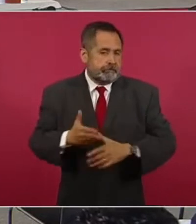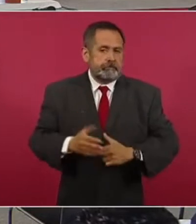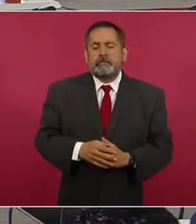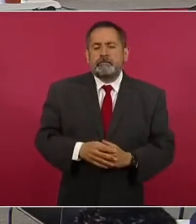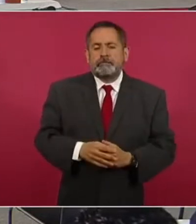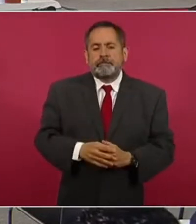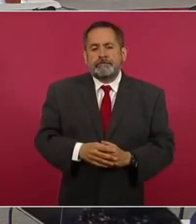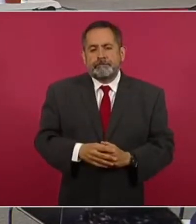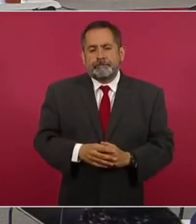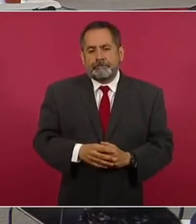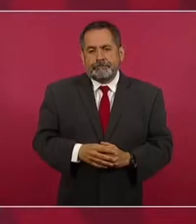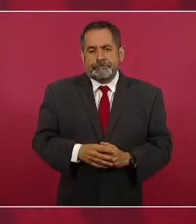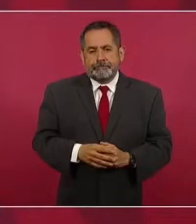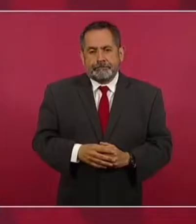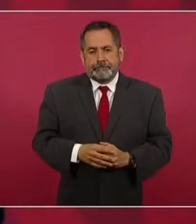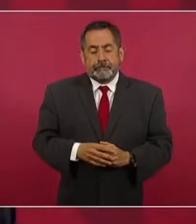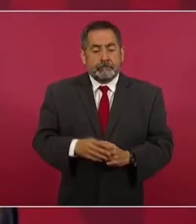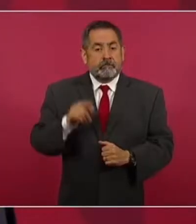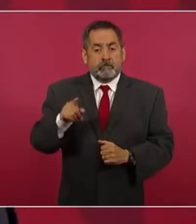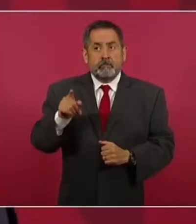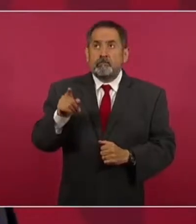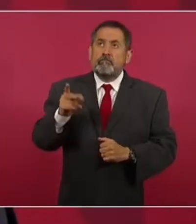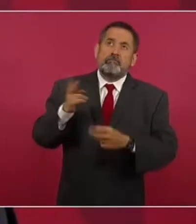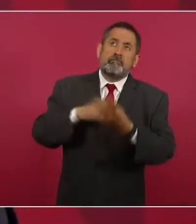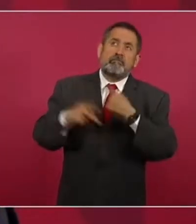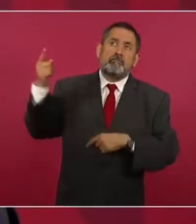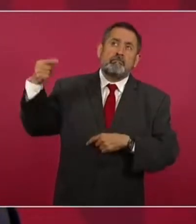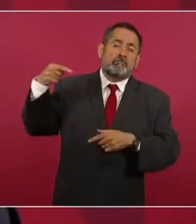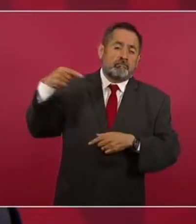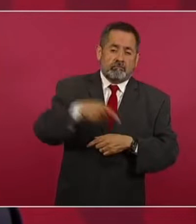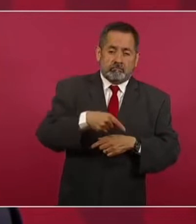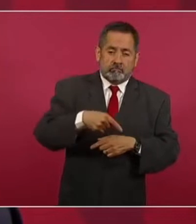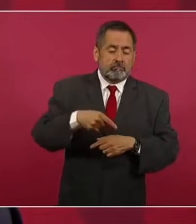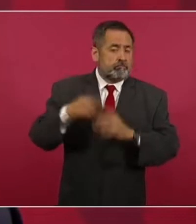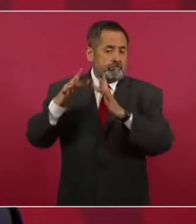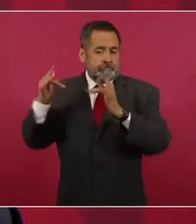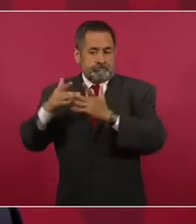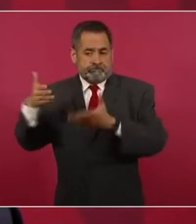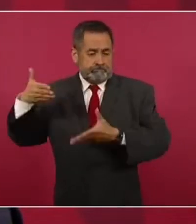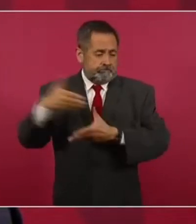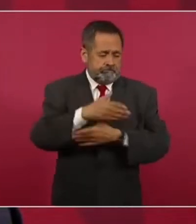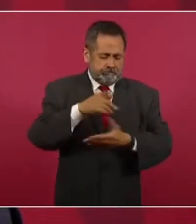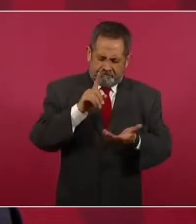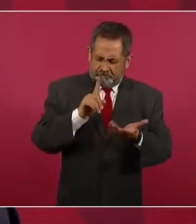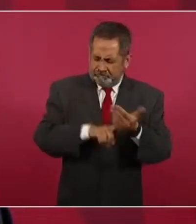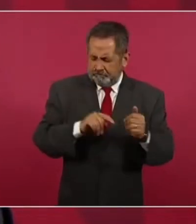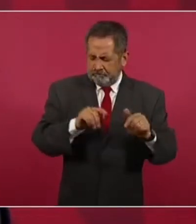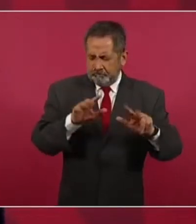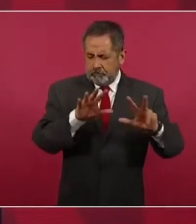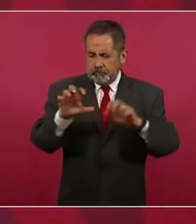Y llegaron a finales de 1861